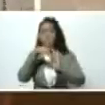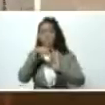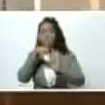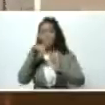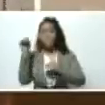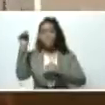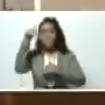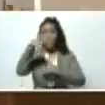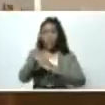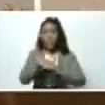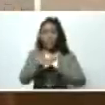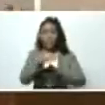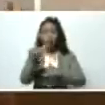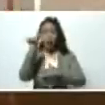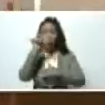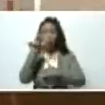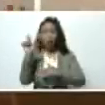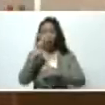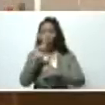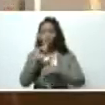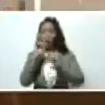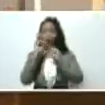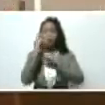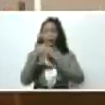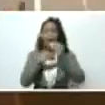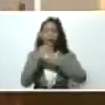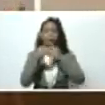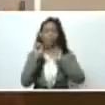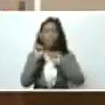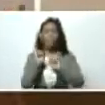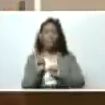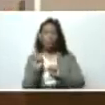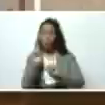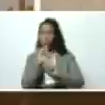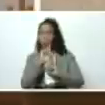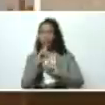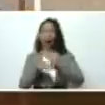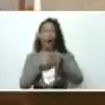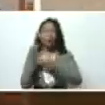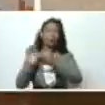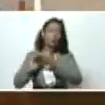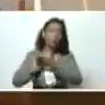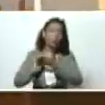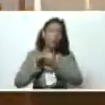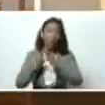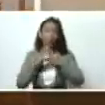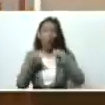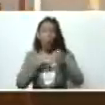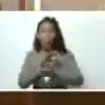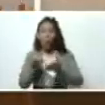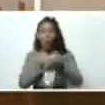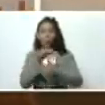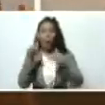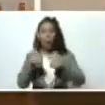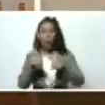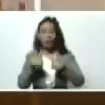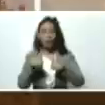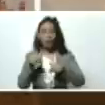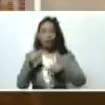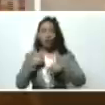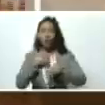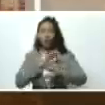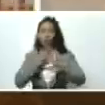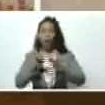y nosotros nos mararemos, no vamos a bajar la guardia para solucionar todo lo que tenemos que solucionar, mi comandante, ya tengo un